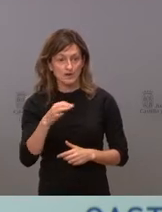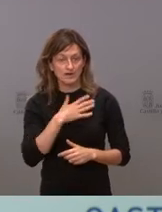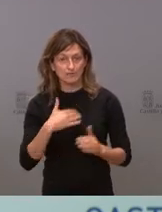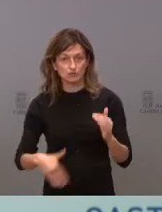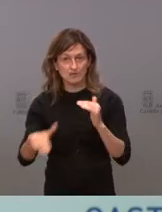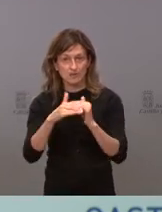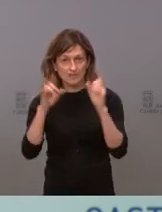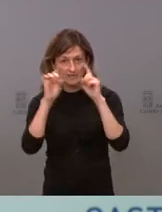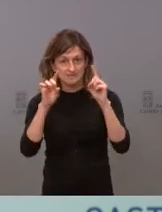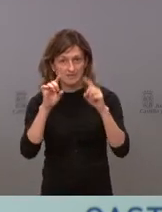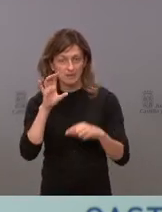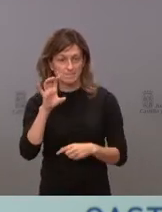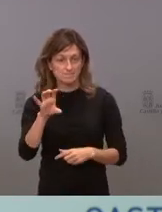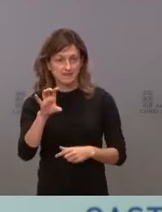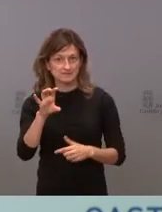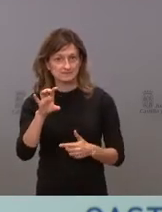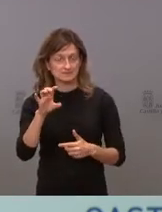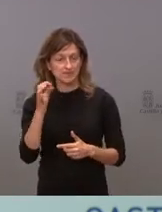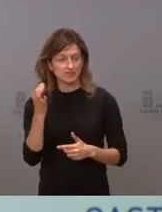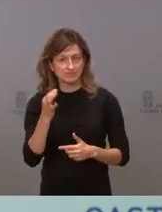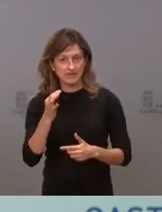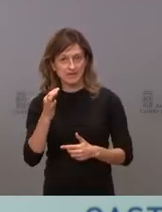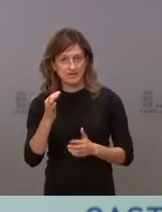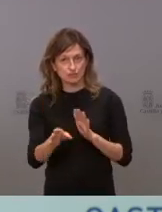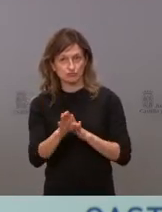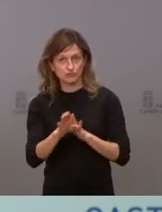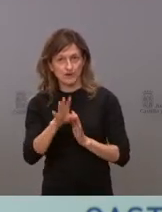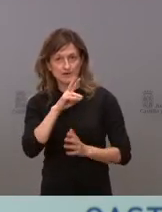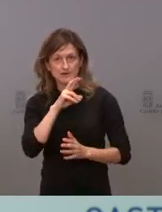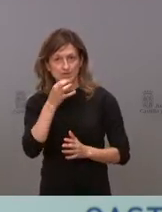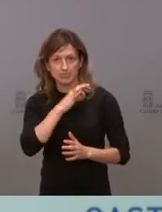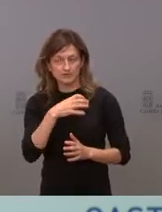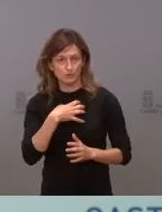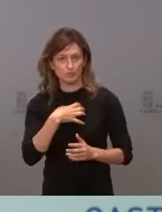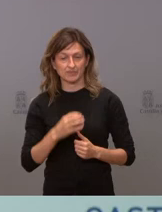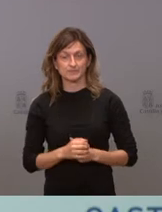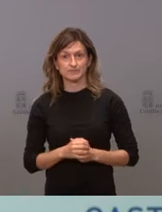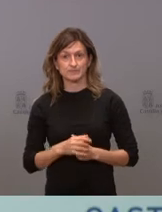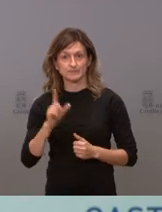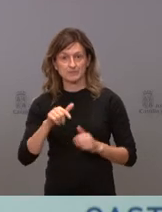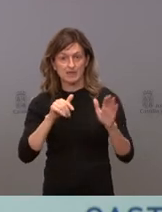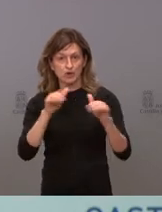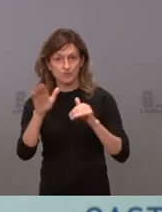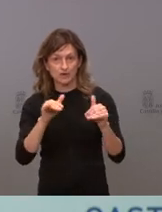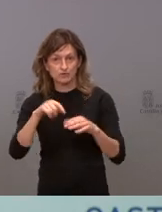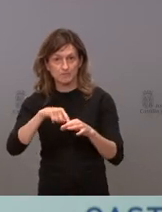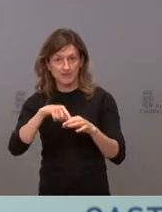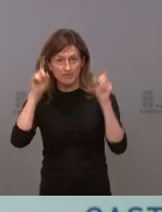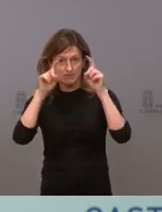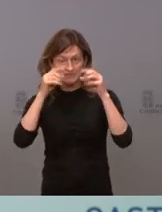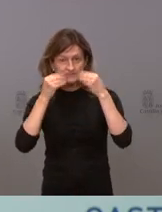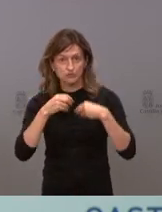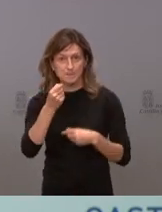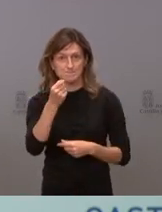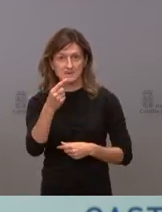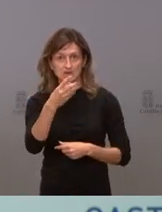igualdad a la que este país no puede ni debe renunciar. Hemos lanzado la mayor convocatoria de plazas docentes de la historia, 1